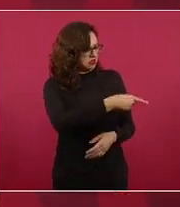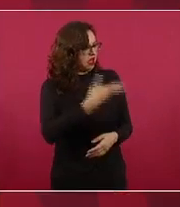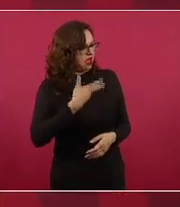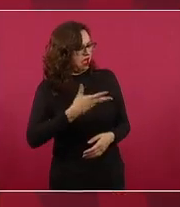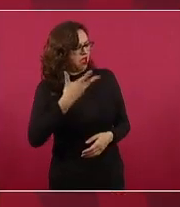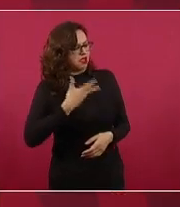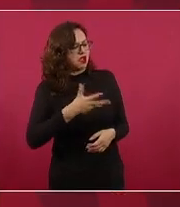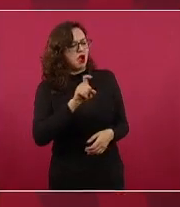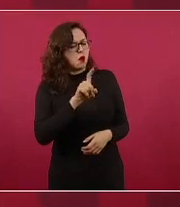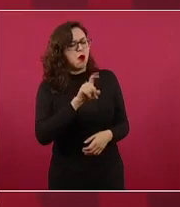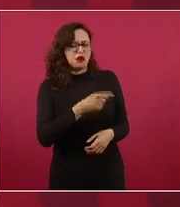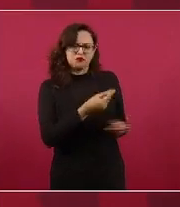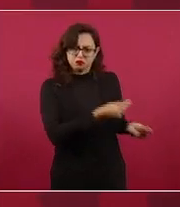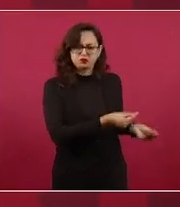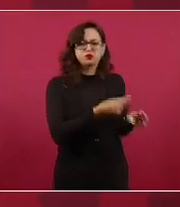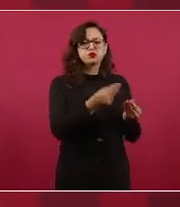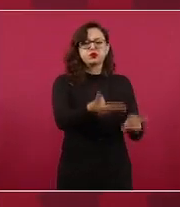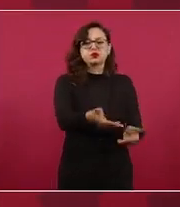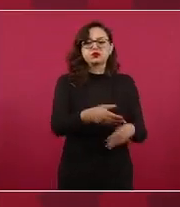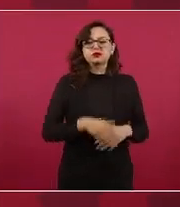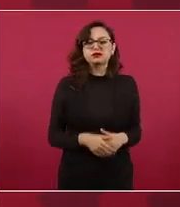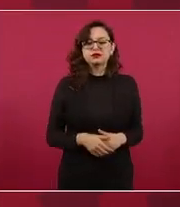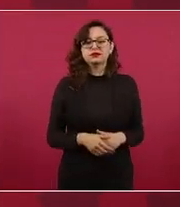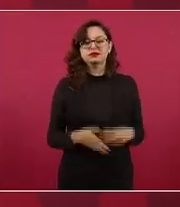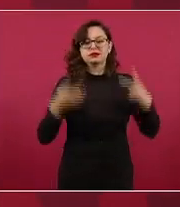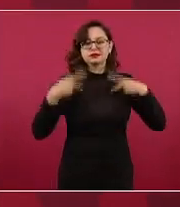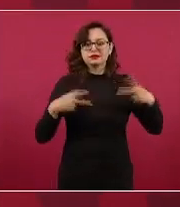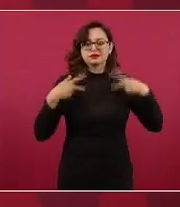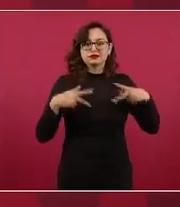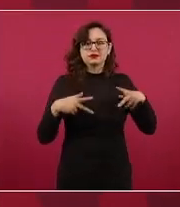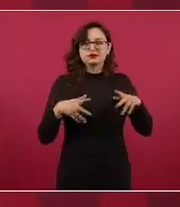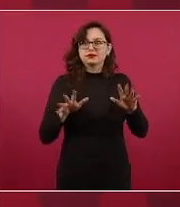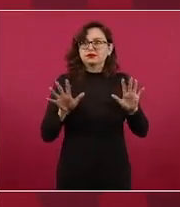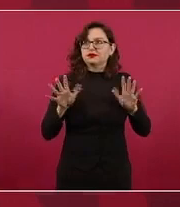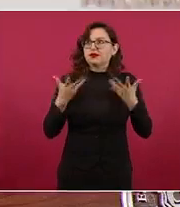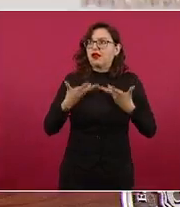y se produjo todo un movimiento ciudadano